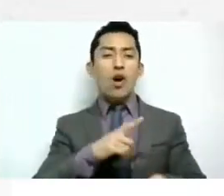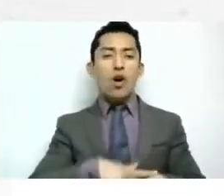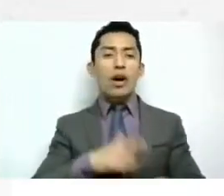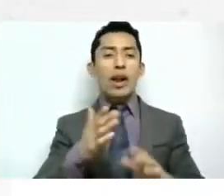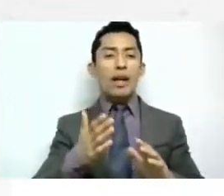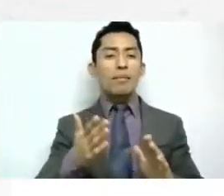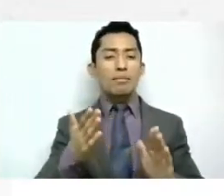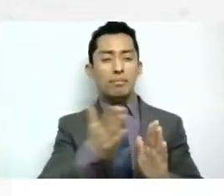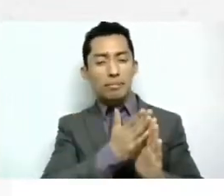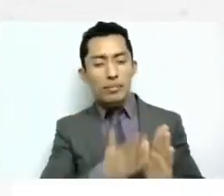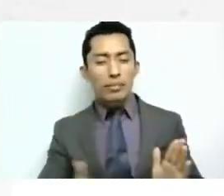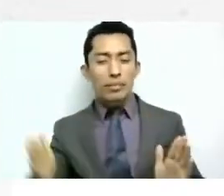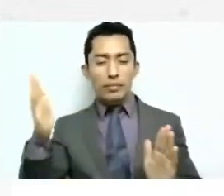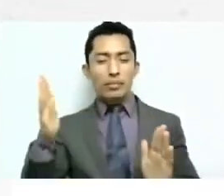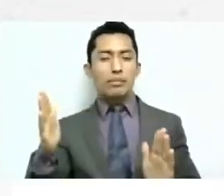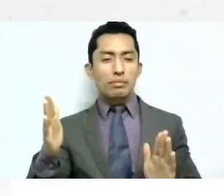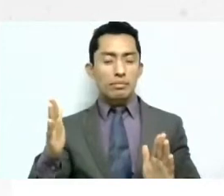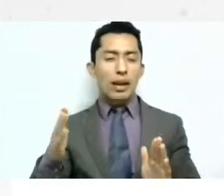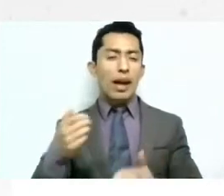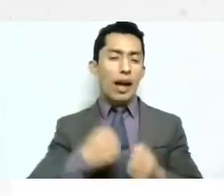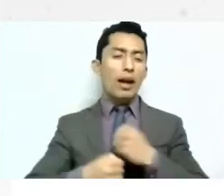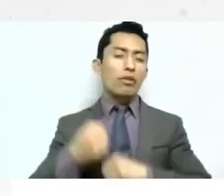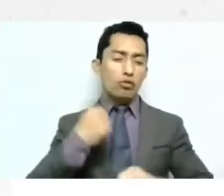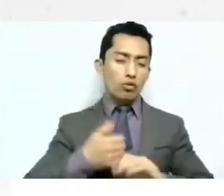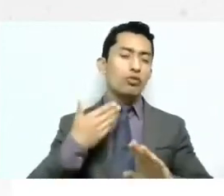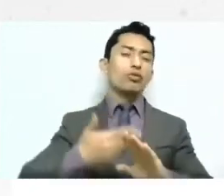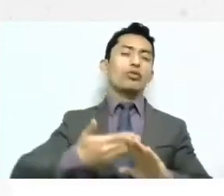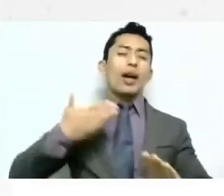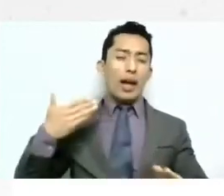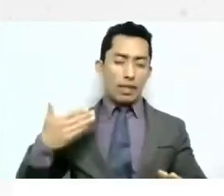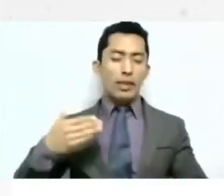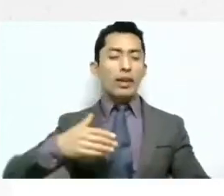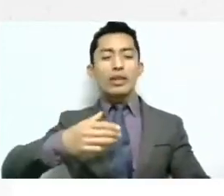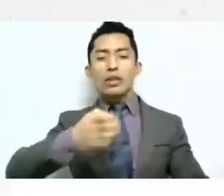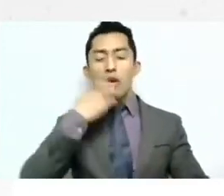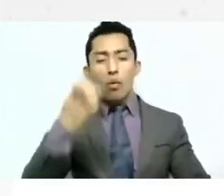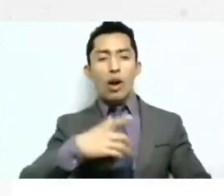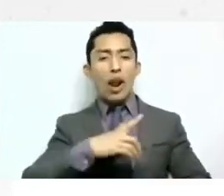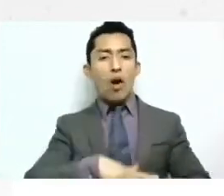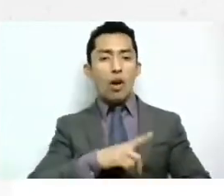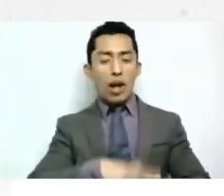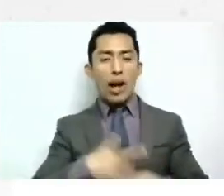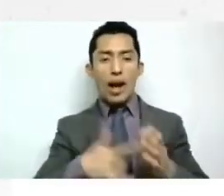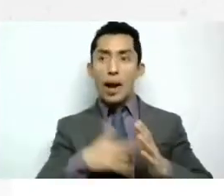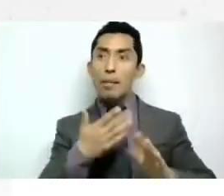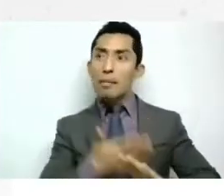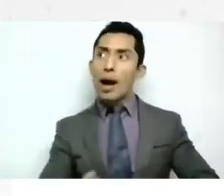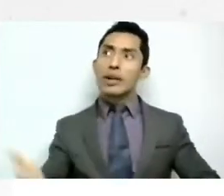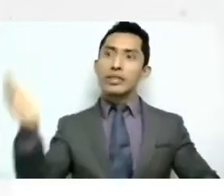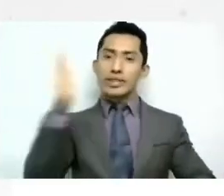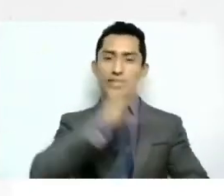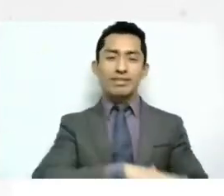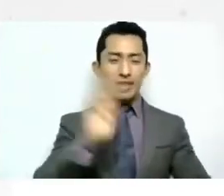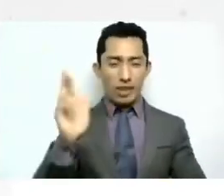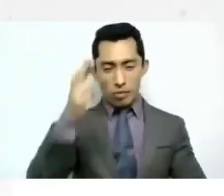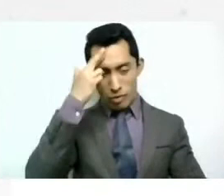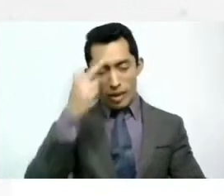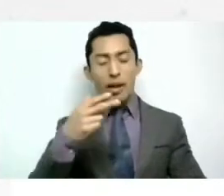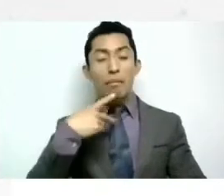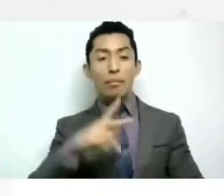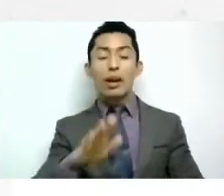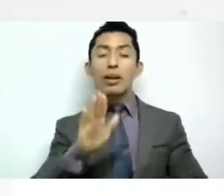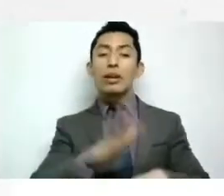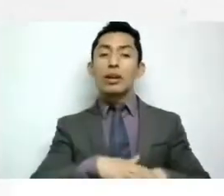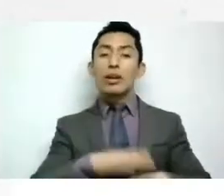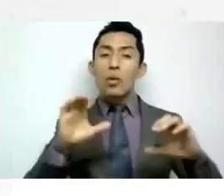hace unos sesenios esa es una parte de solución pero ojo si también vamos a lo